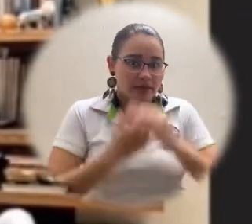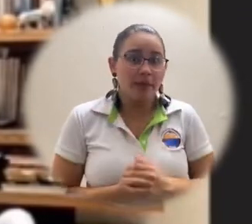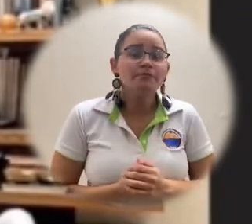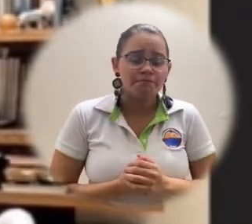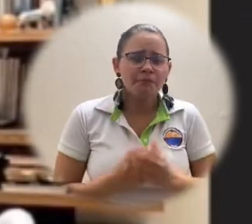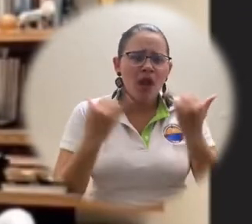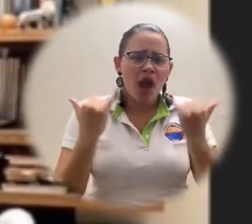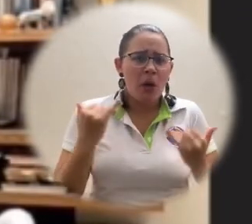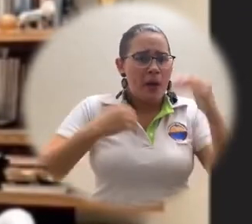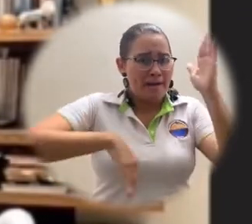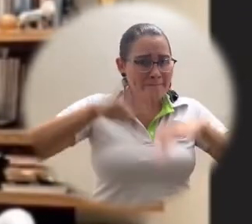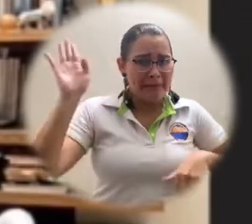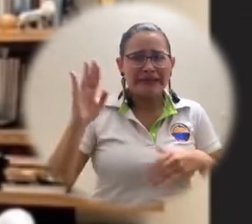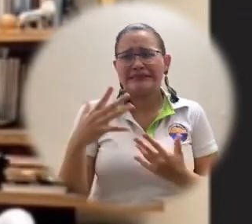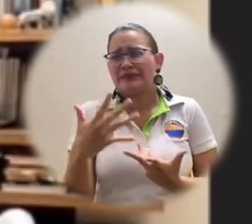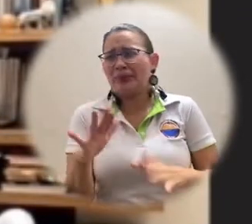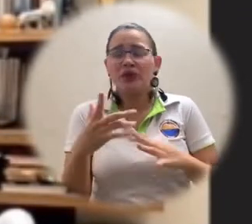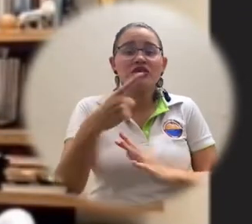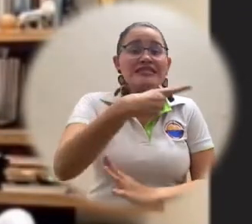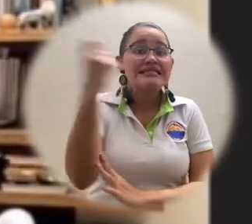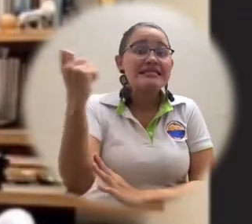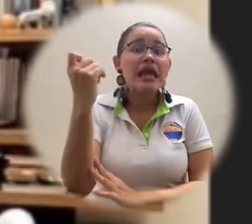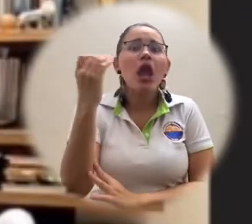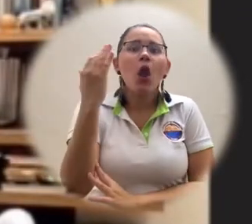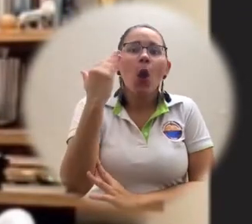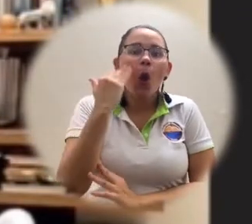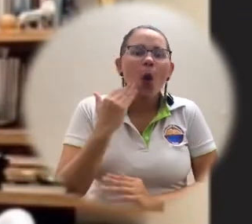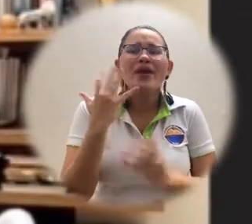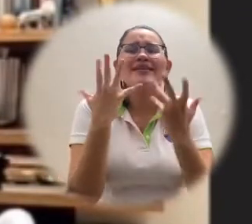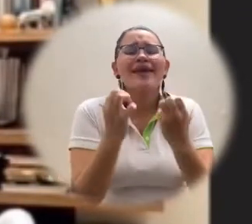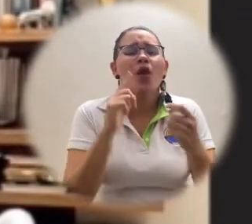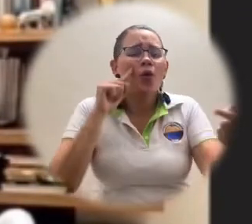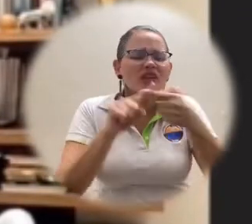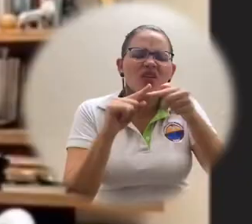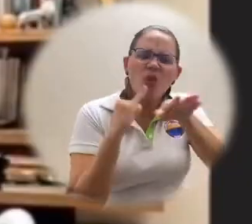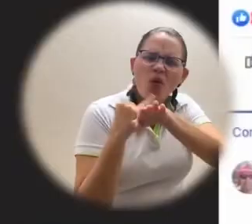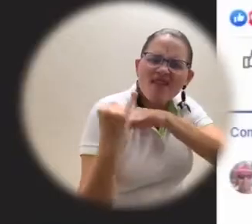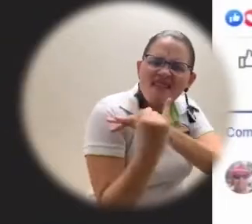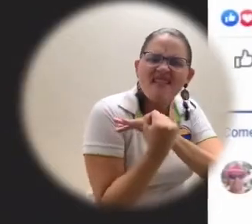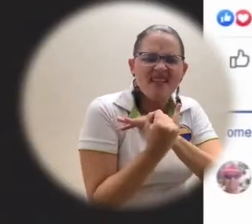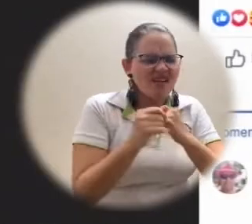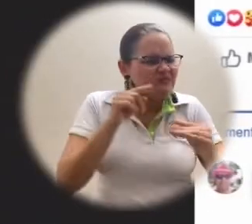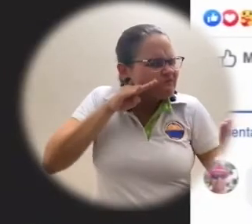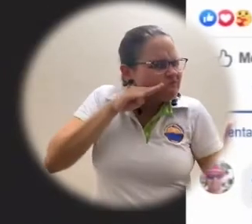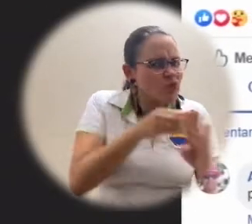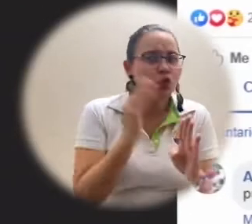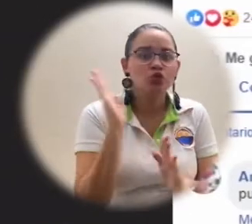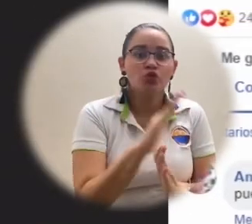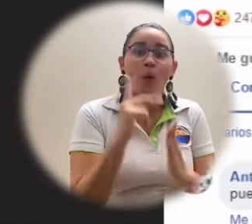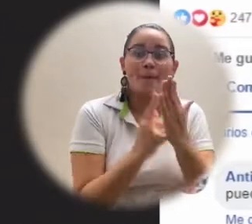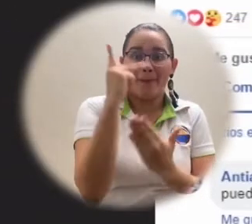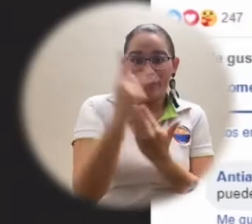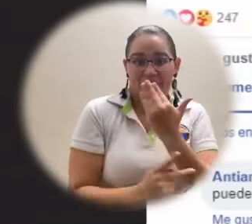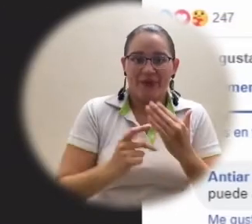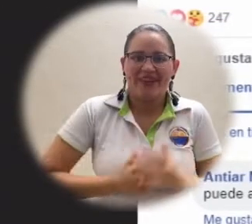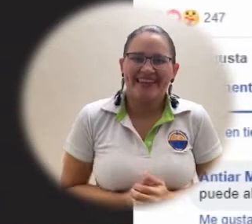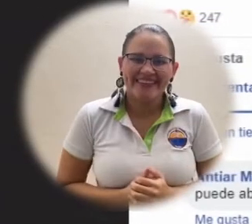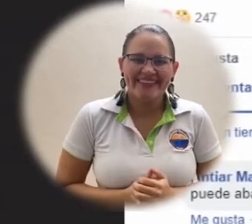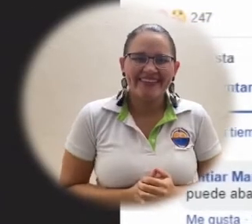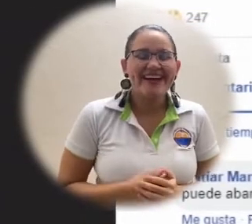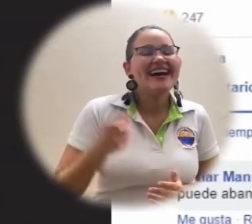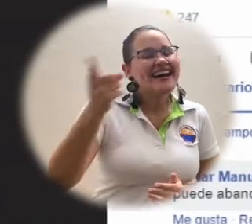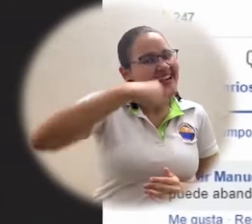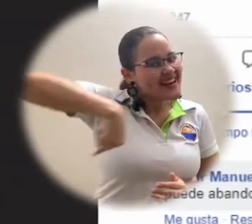ya de más de 100 jóvenes que quieran instalarse en la isla para el mismo proyecto. Nosotros vamos a pasar a una